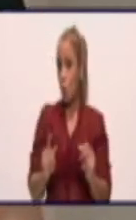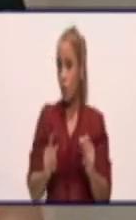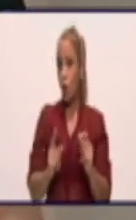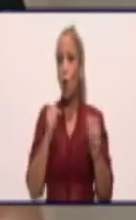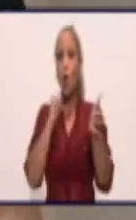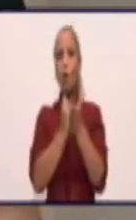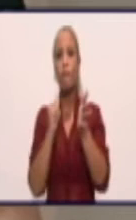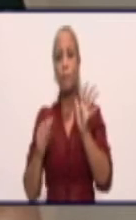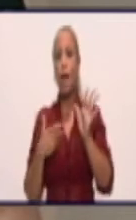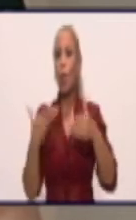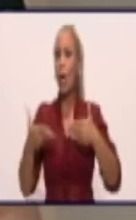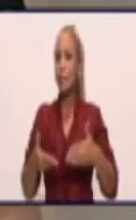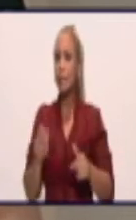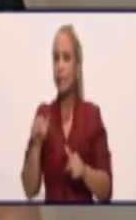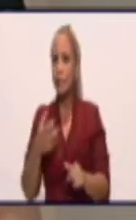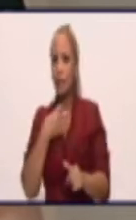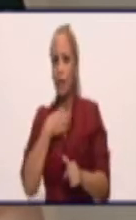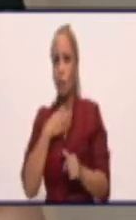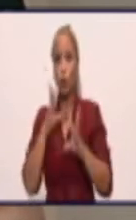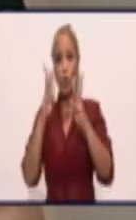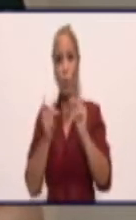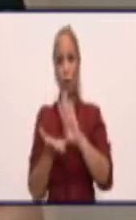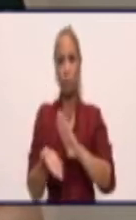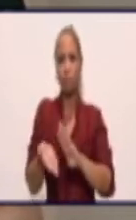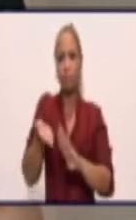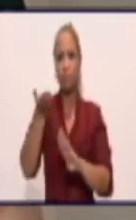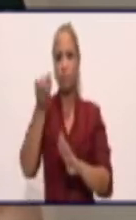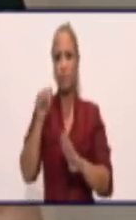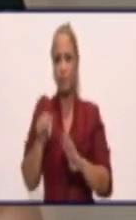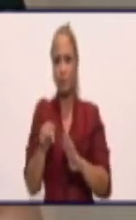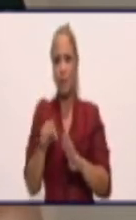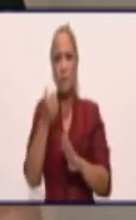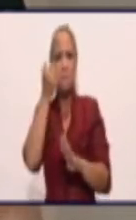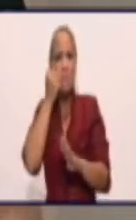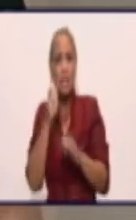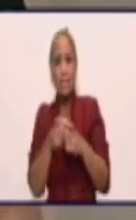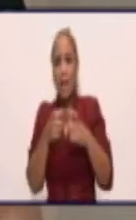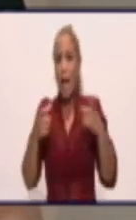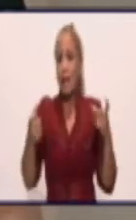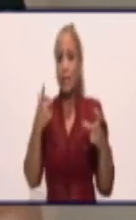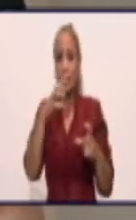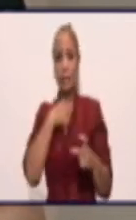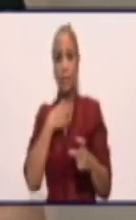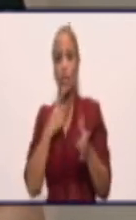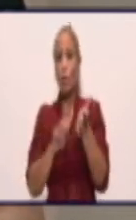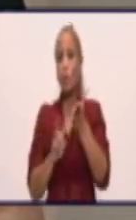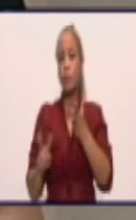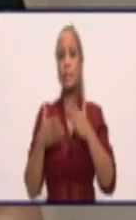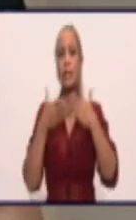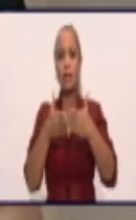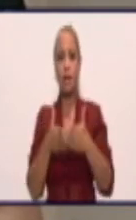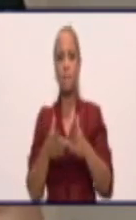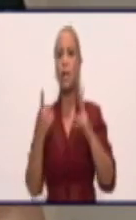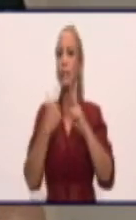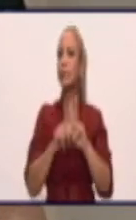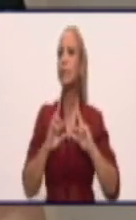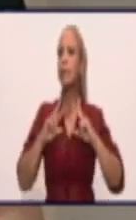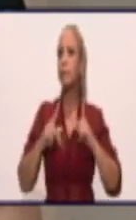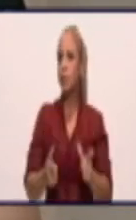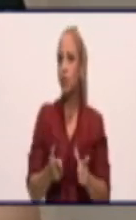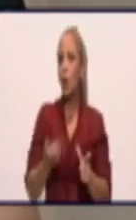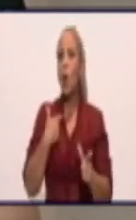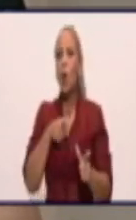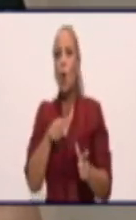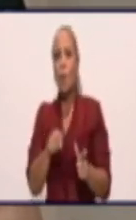tenemos hoy, es un número elevadísimo. Creo que es una de las cifras más altas que ha reportado la provincia. Y repito, la provincia no escapa a la